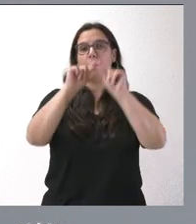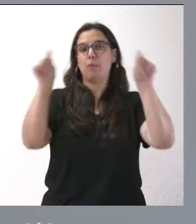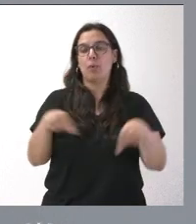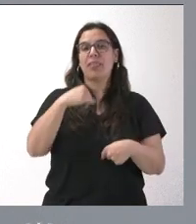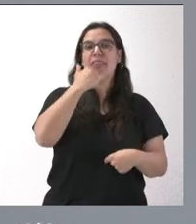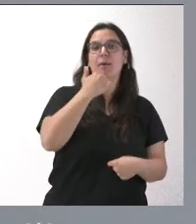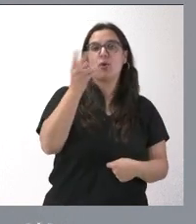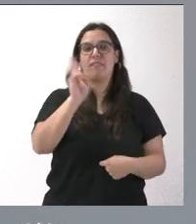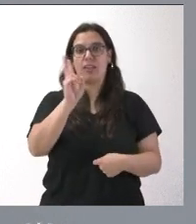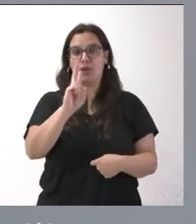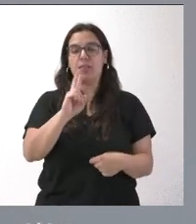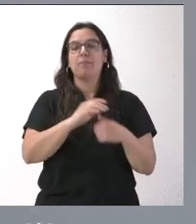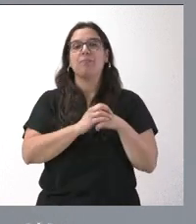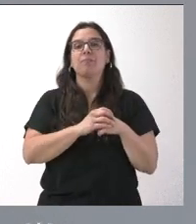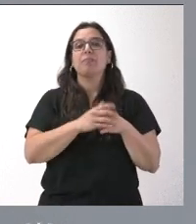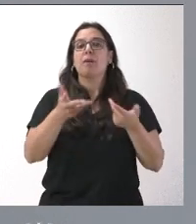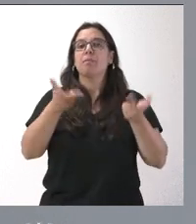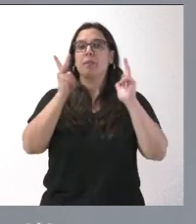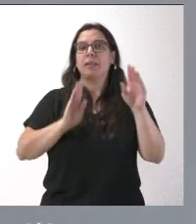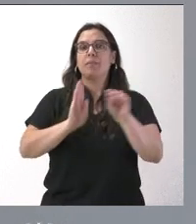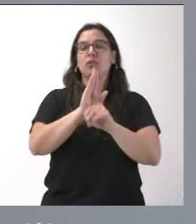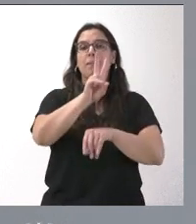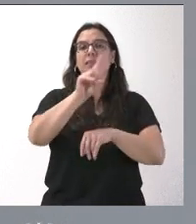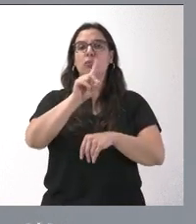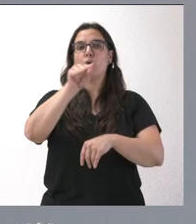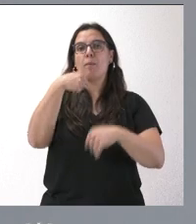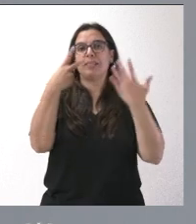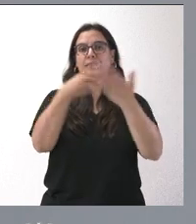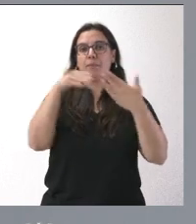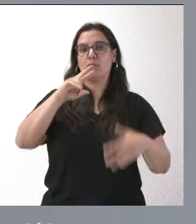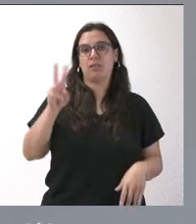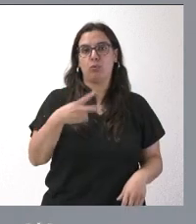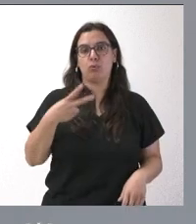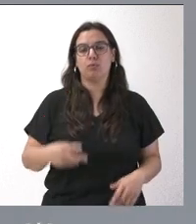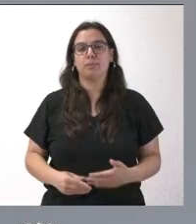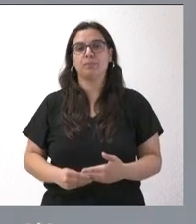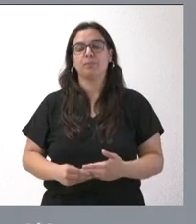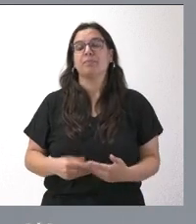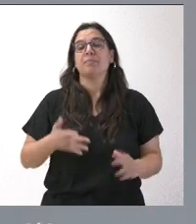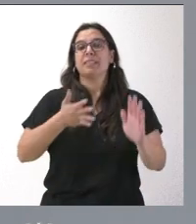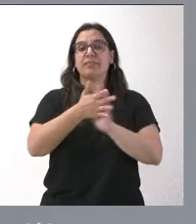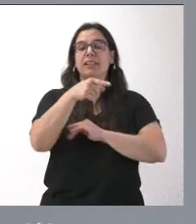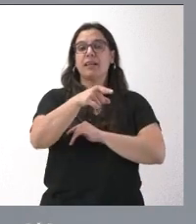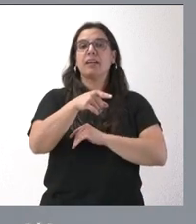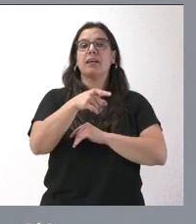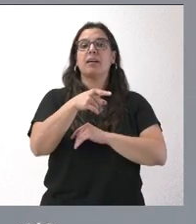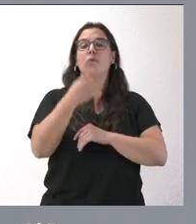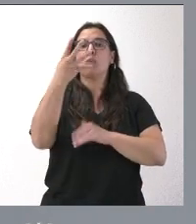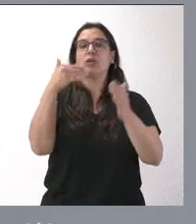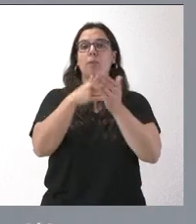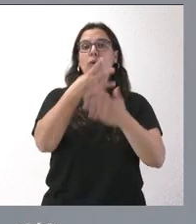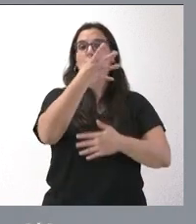Zamora y Valladolid, y que permitirá la inversión de 21,7 millones de euros. Hablamos de concentrar 4